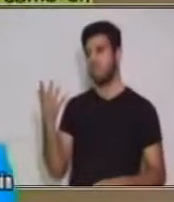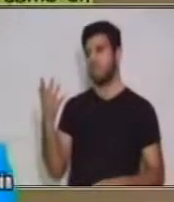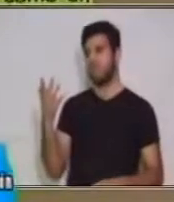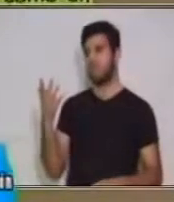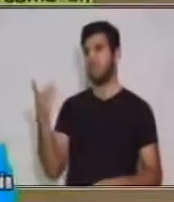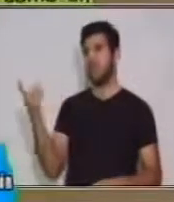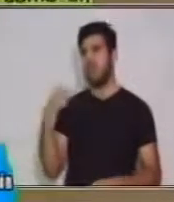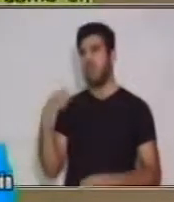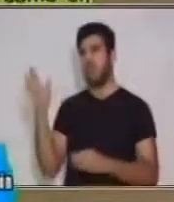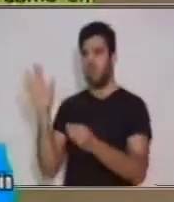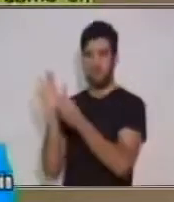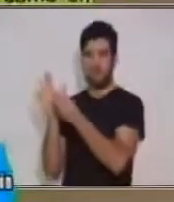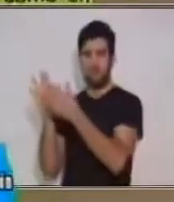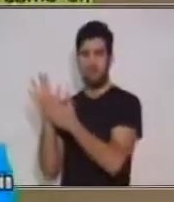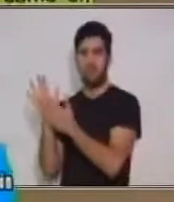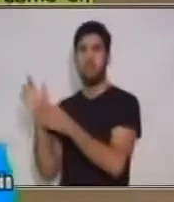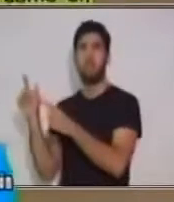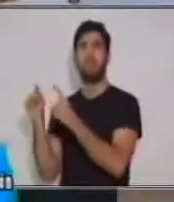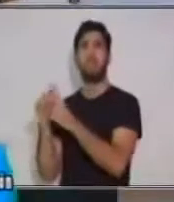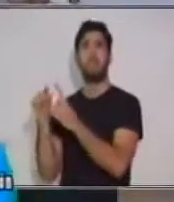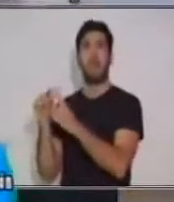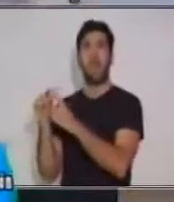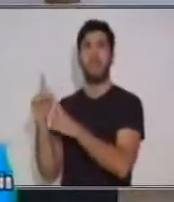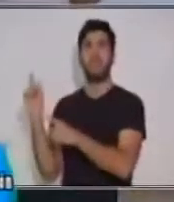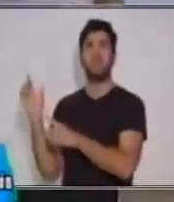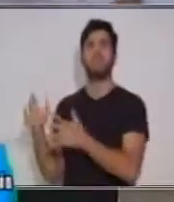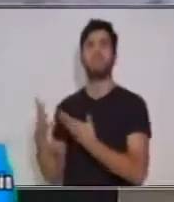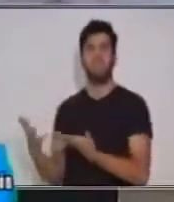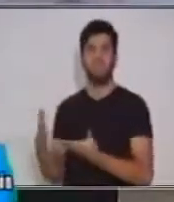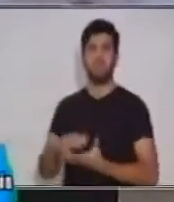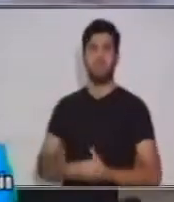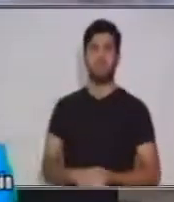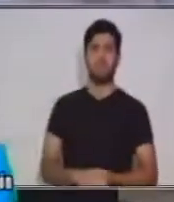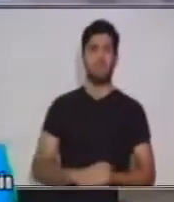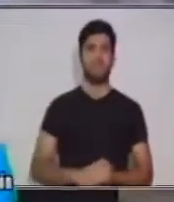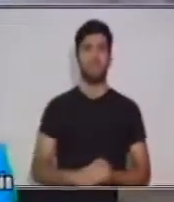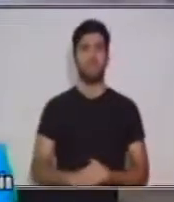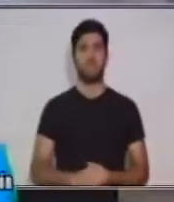estas palabras que mencioné acá, por estas razones.